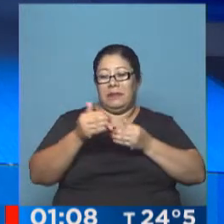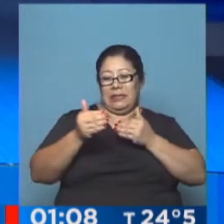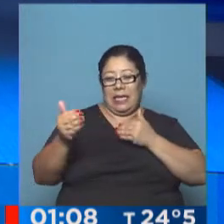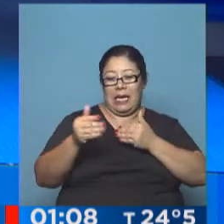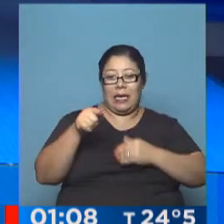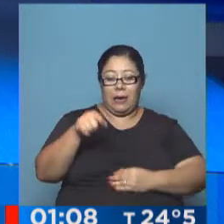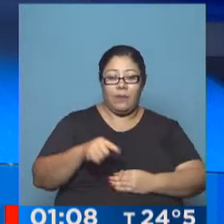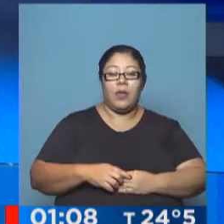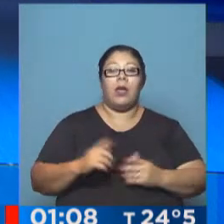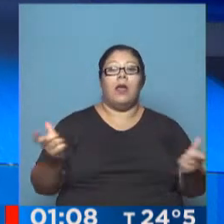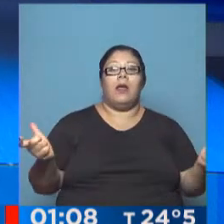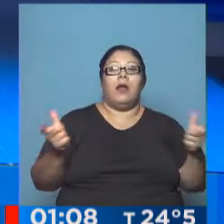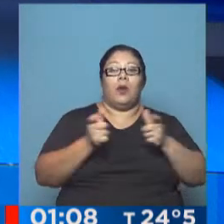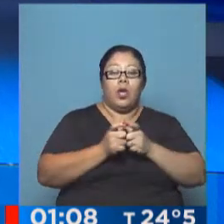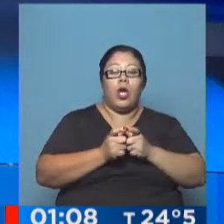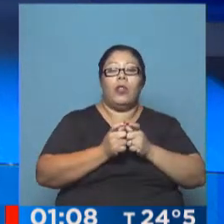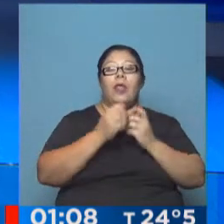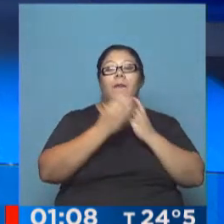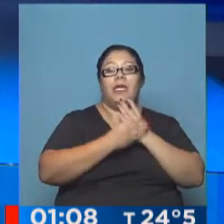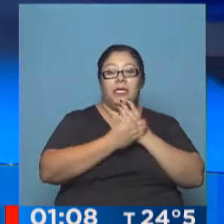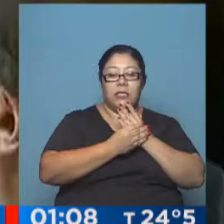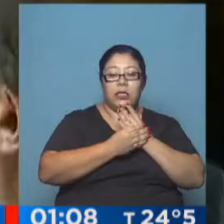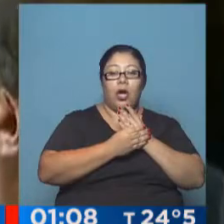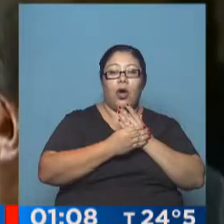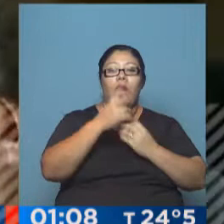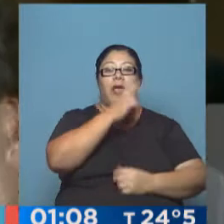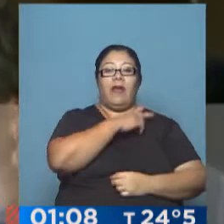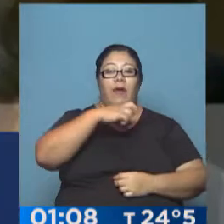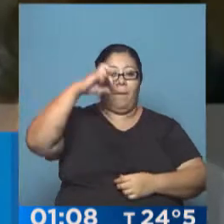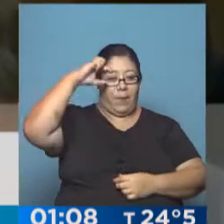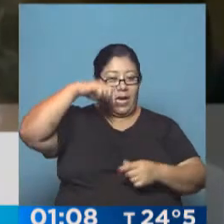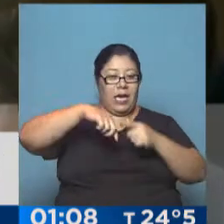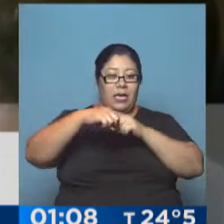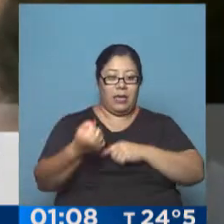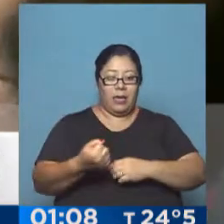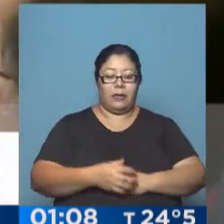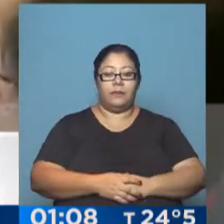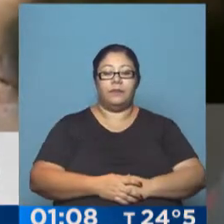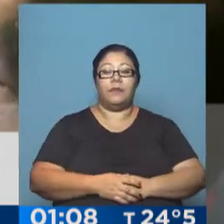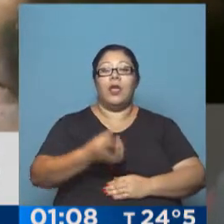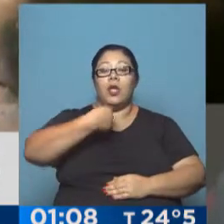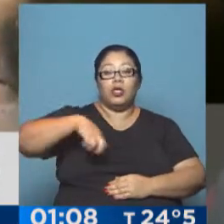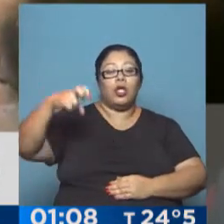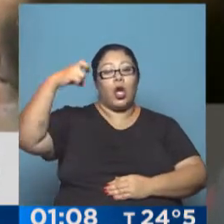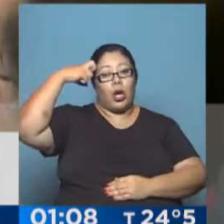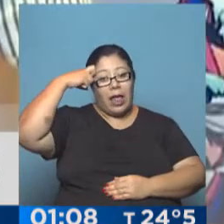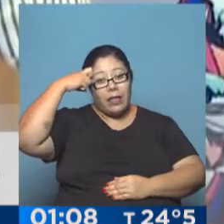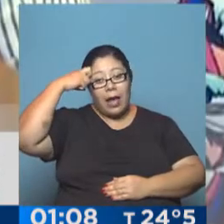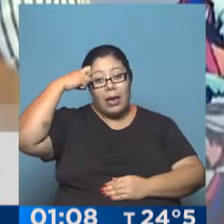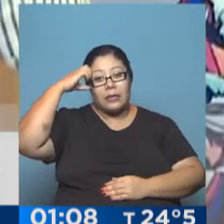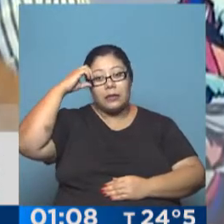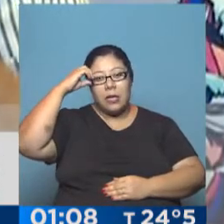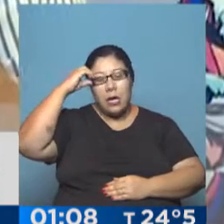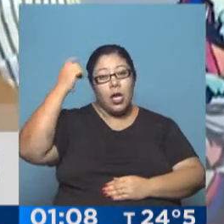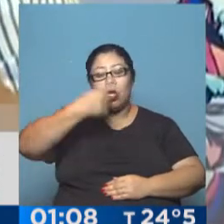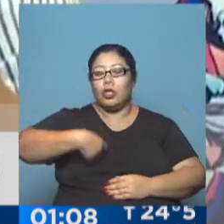Peña, y el ministro del Interior, Rogelio Frigerio. Este es el informe. Nosotros los radicales estamos convencidos que esta es una